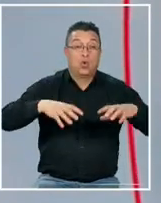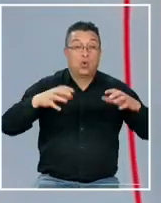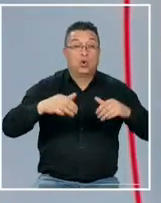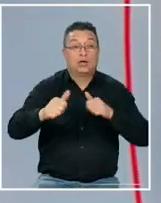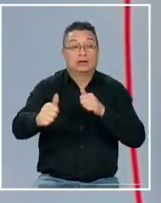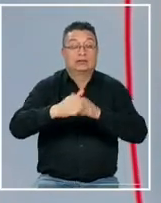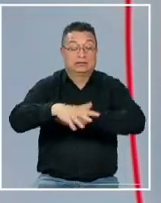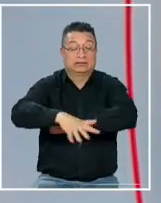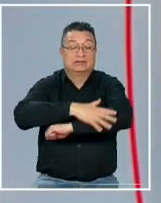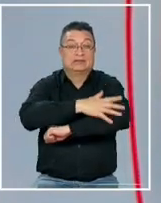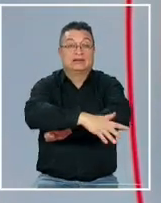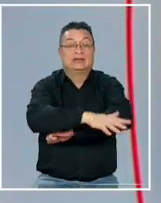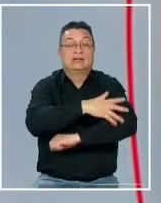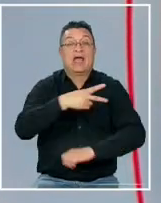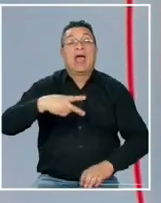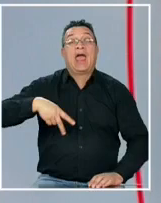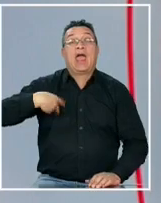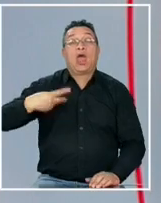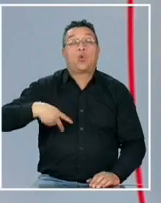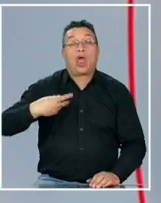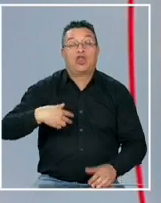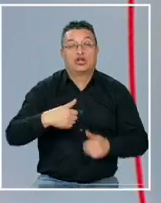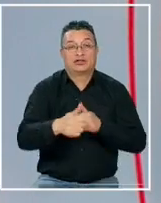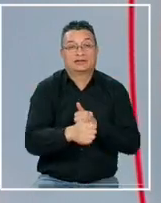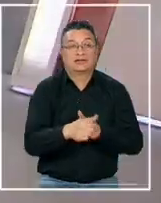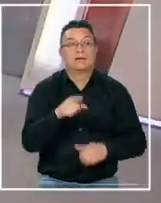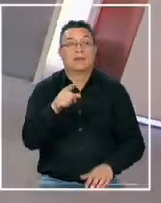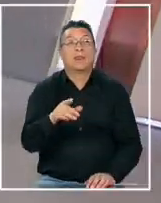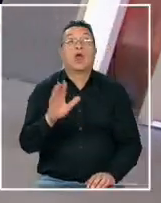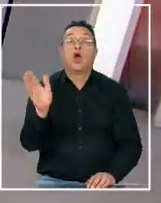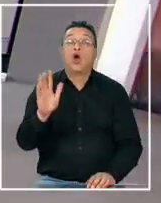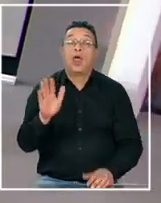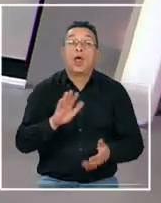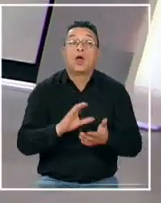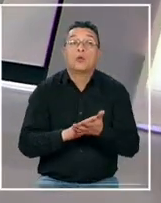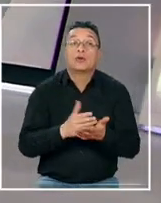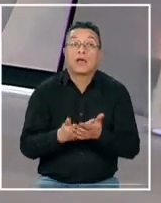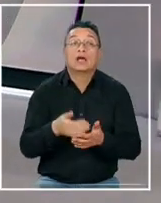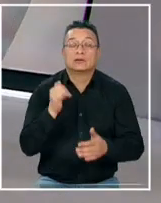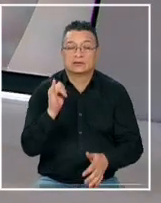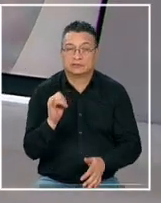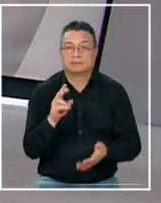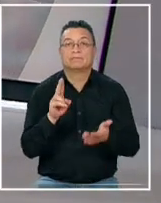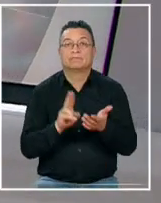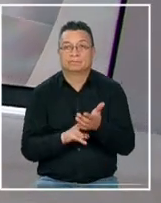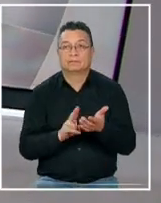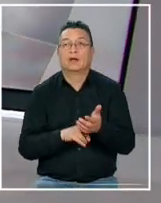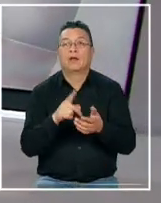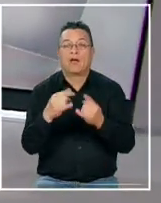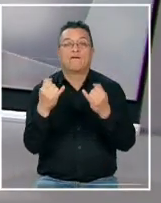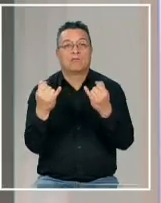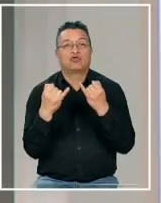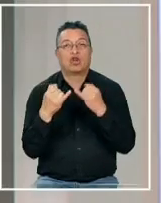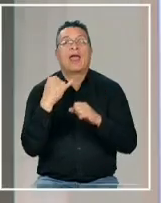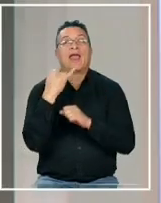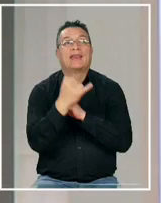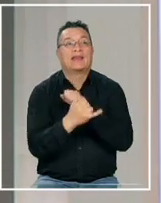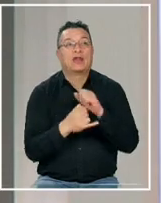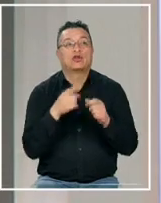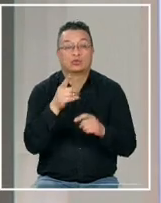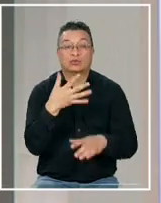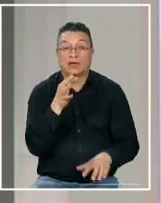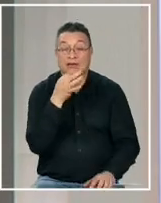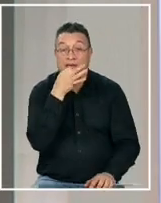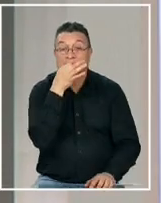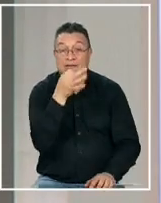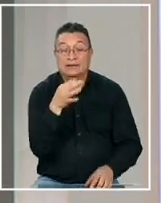costera de Ecuador. Belén Arellano ¿cómo estás? Muy buenas noches. Hola Connie ¿cómo estás? Exactamente tenemos distinta información internacional tú ya comentabas un